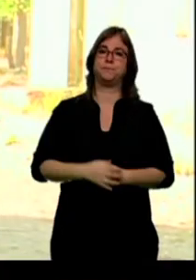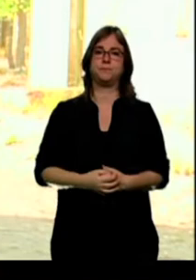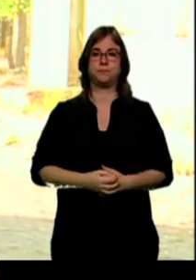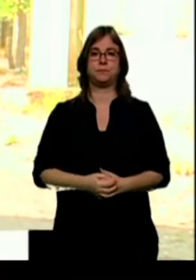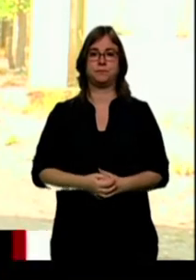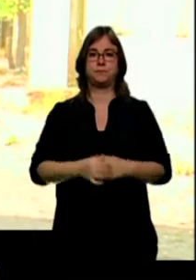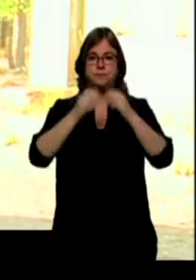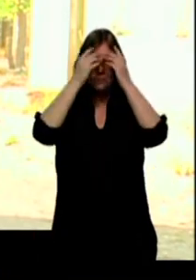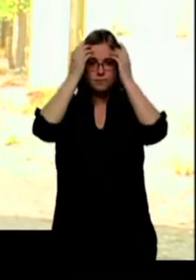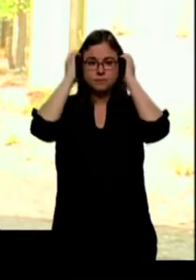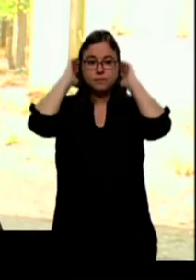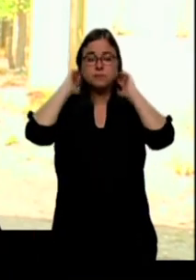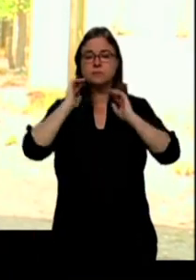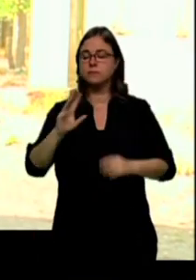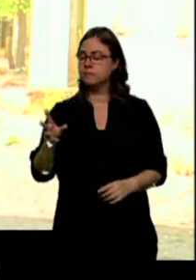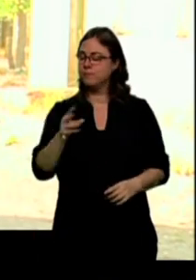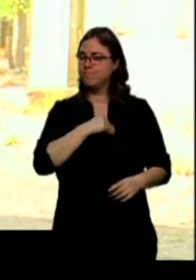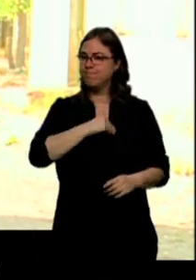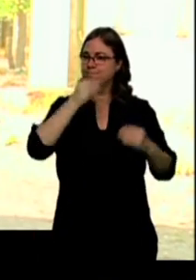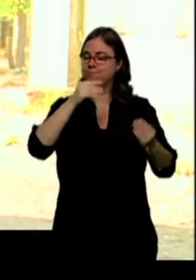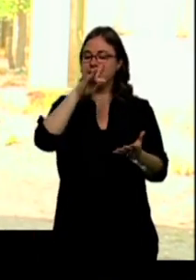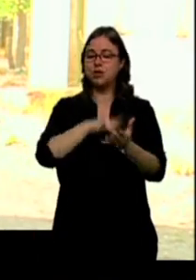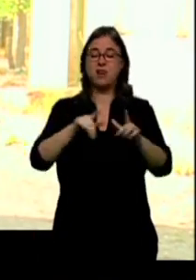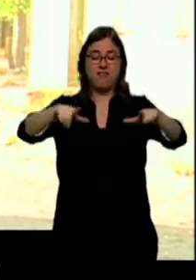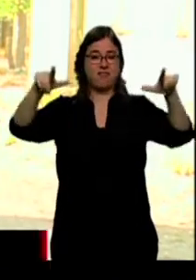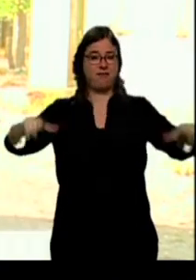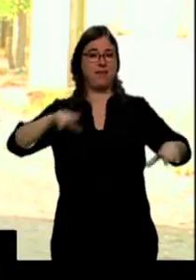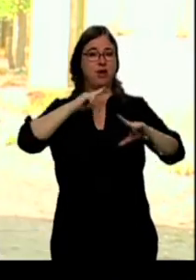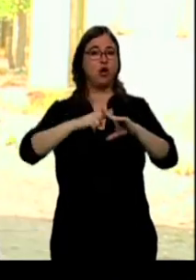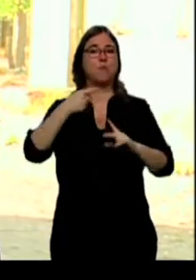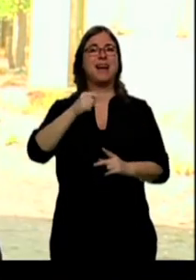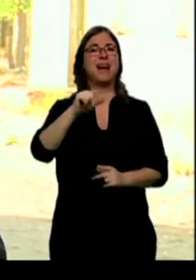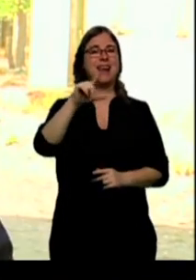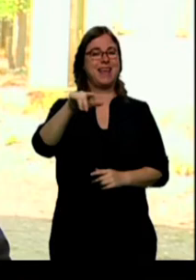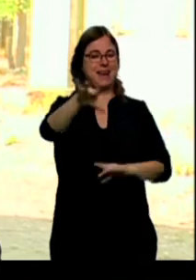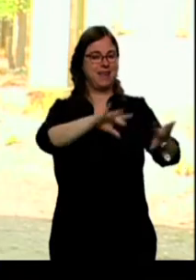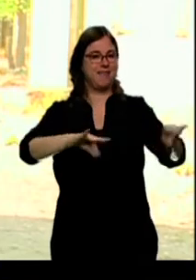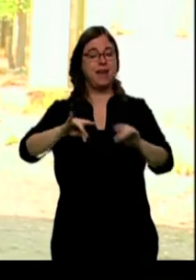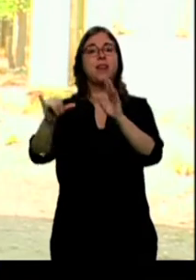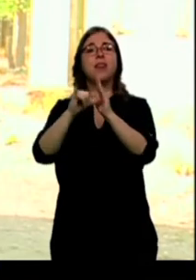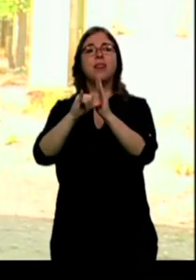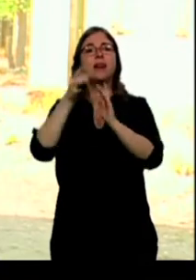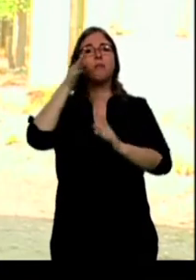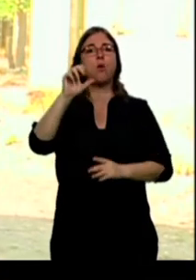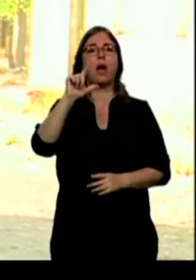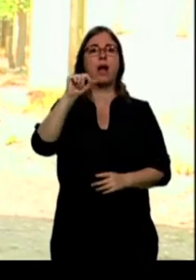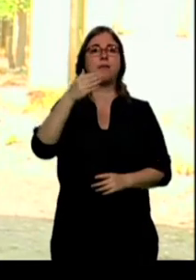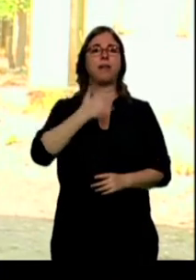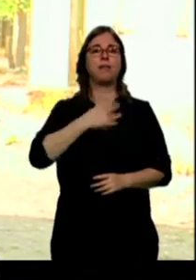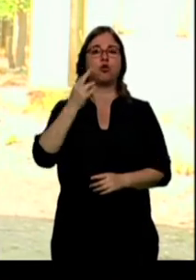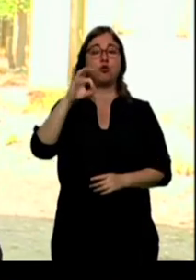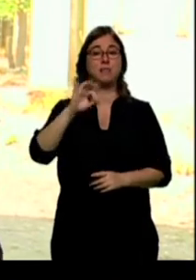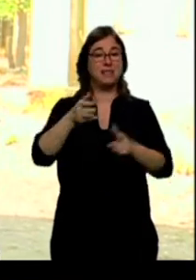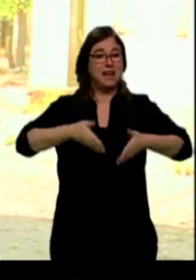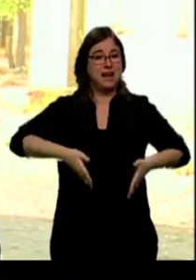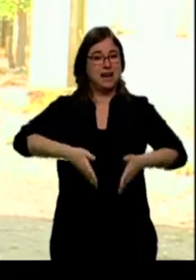La desgracia llegaba hasta esta finca conocida con el nombre de Galeana en las proximidades de Alba de Tormes, en la carretera que une esta localidad con